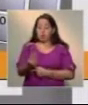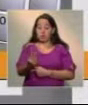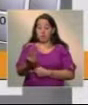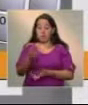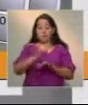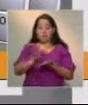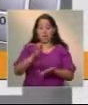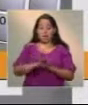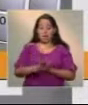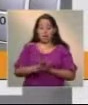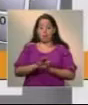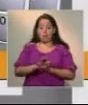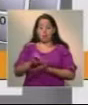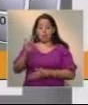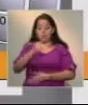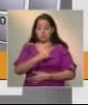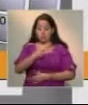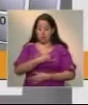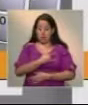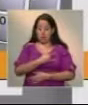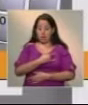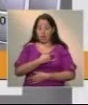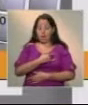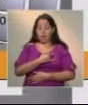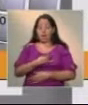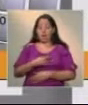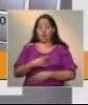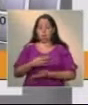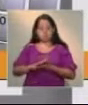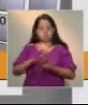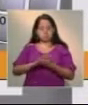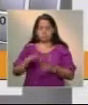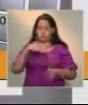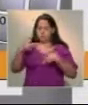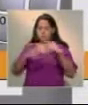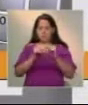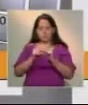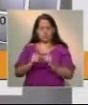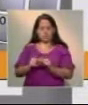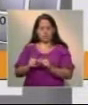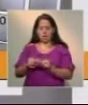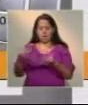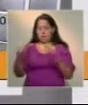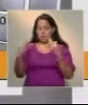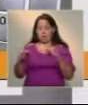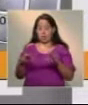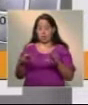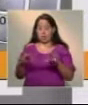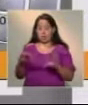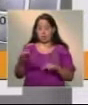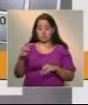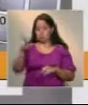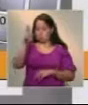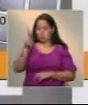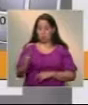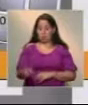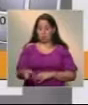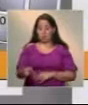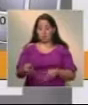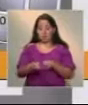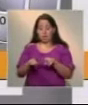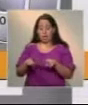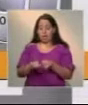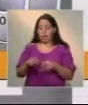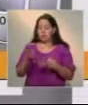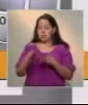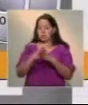le dé calma a la universidad, se le exprese a la universidad que sus actividades continúan en la rutina de todos los días, que afortunadamente